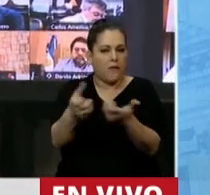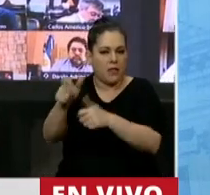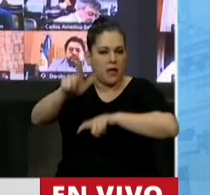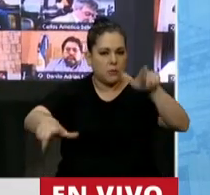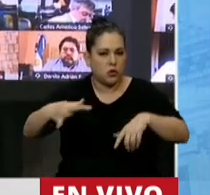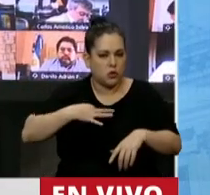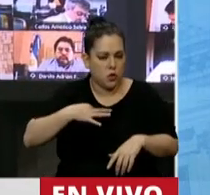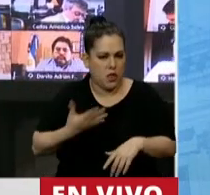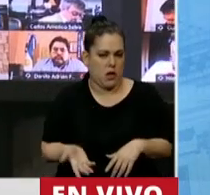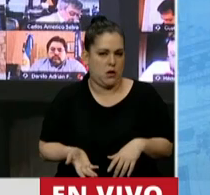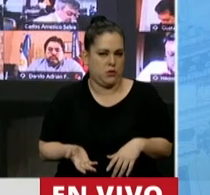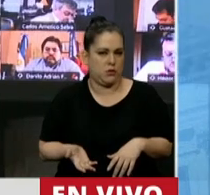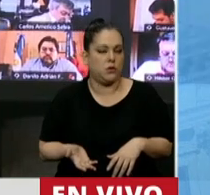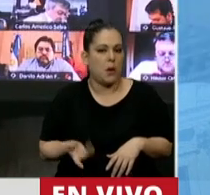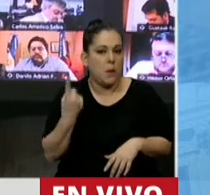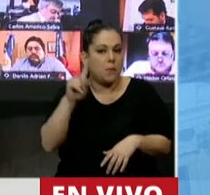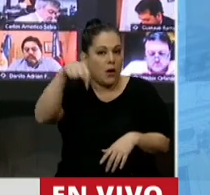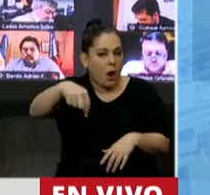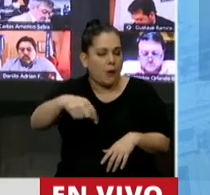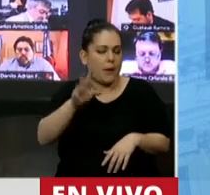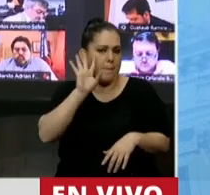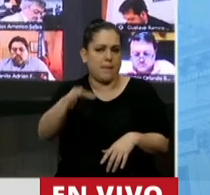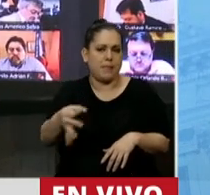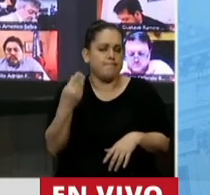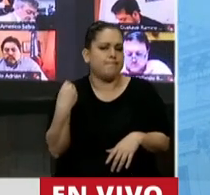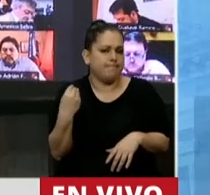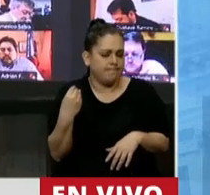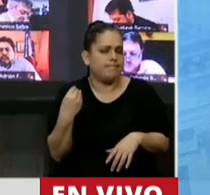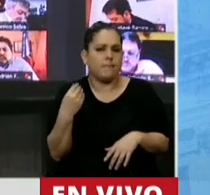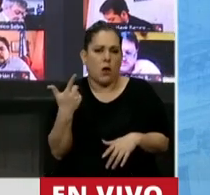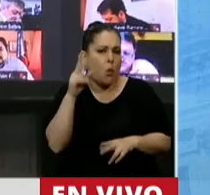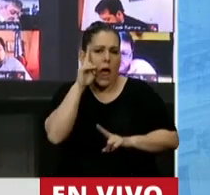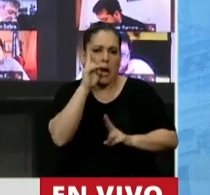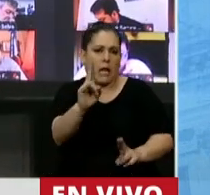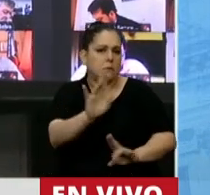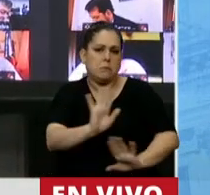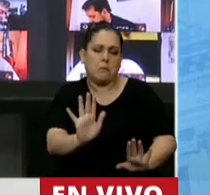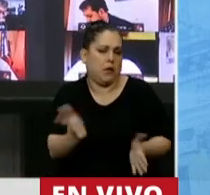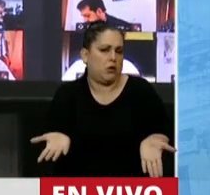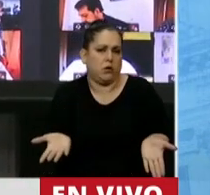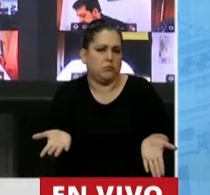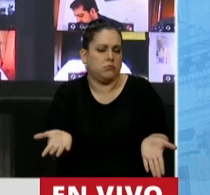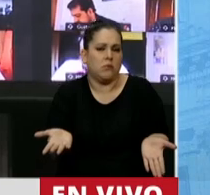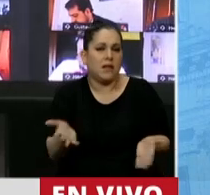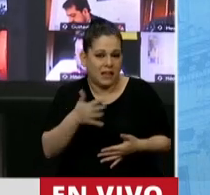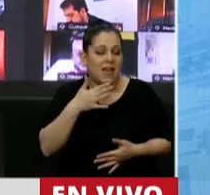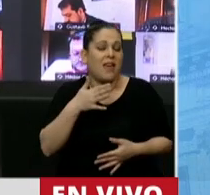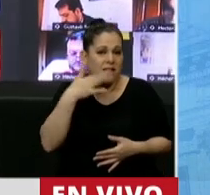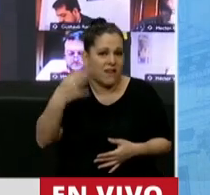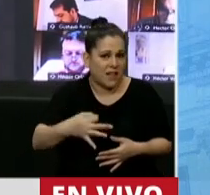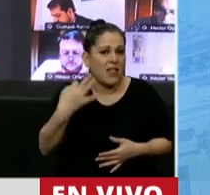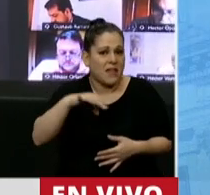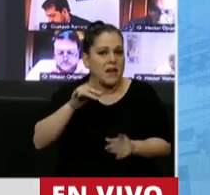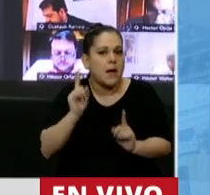autoritarios y feudales. Pero ahora vemos como ya no se respetan esos principios jurídicos en que deberían